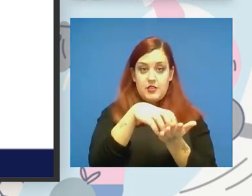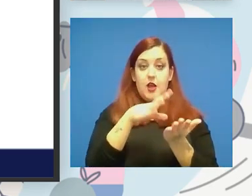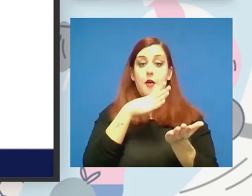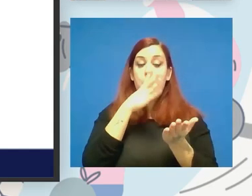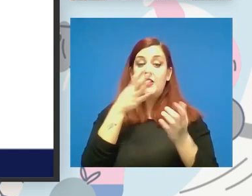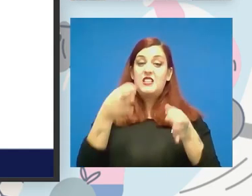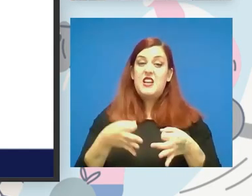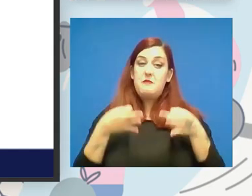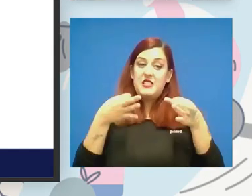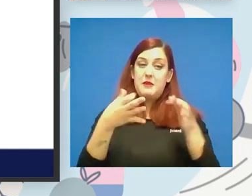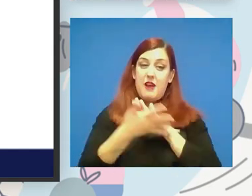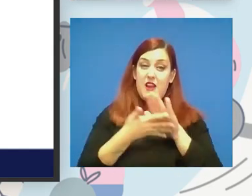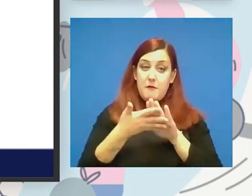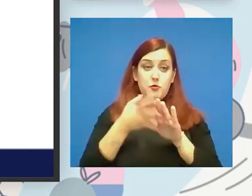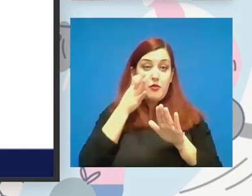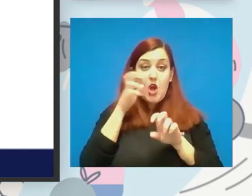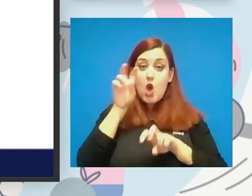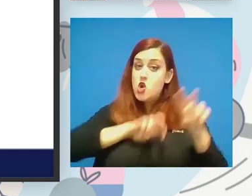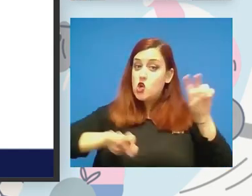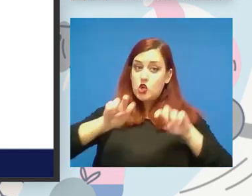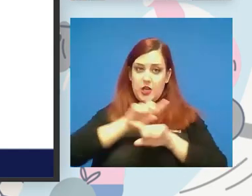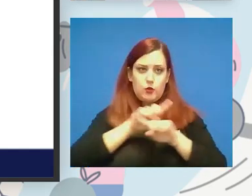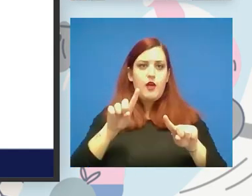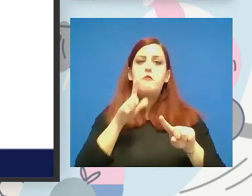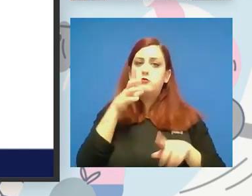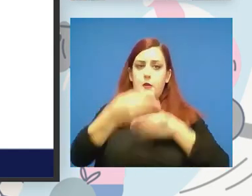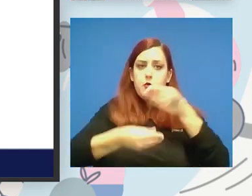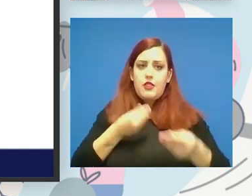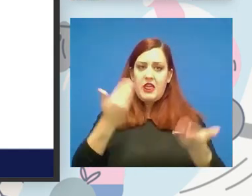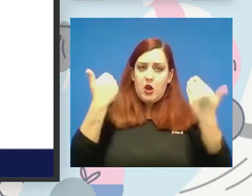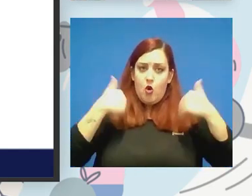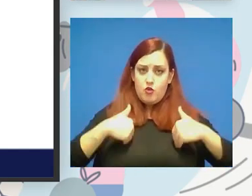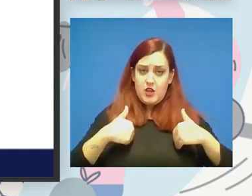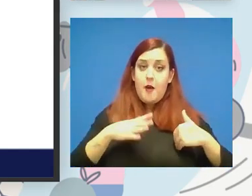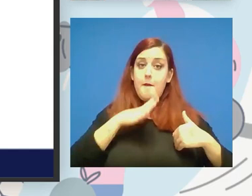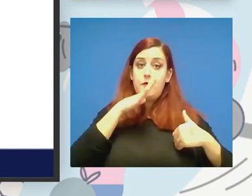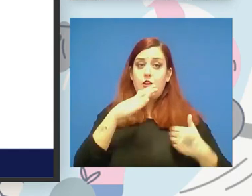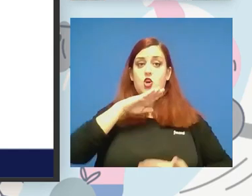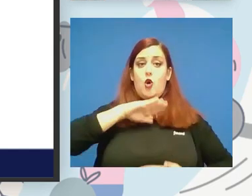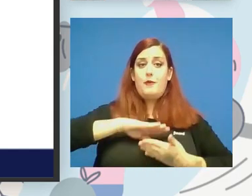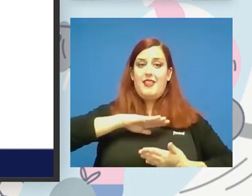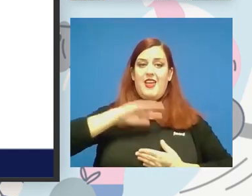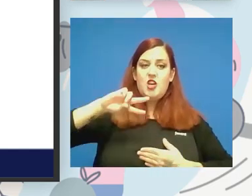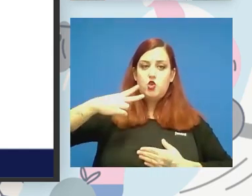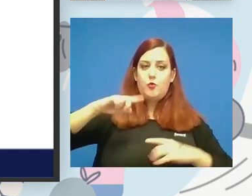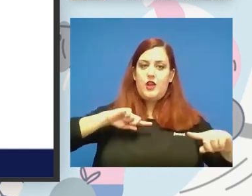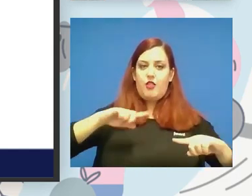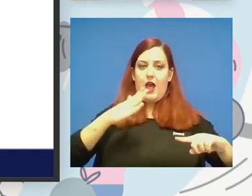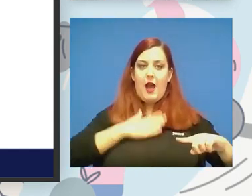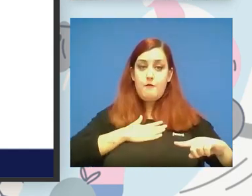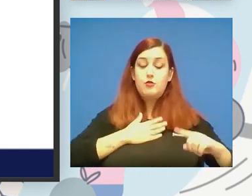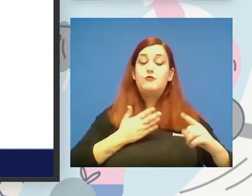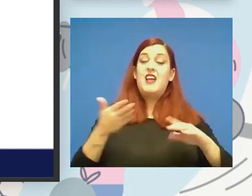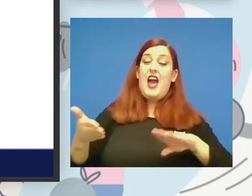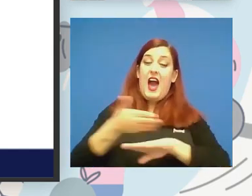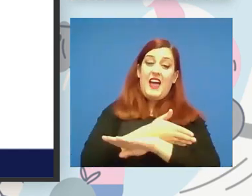tras año decimos no se actualiza pues vamos a actualizarlo ya de una vez entre otras cosas porque es competencia de mi subdirección y antes de irme pues por lo menos